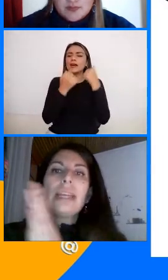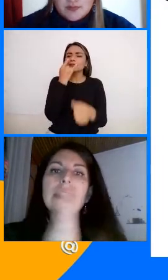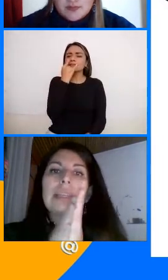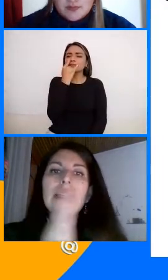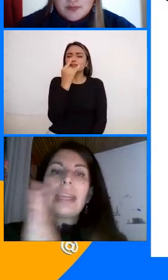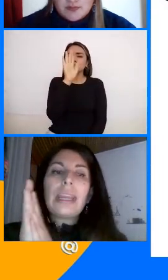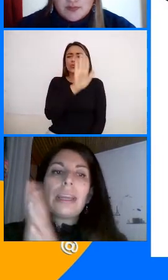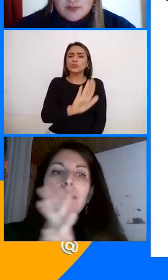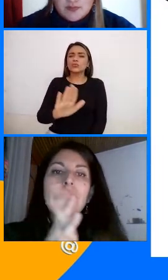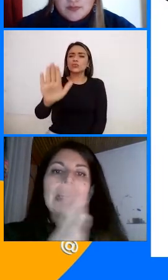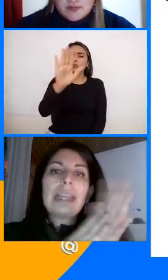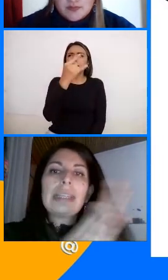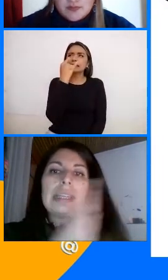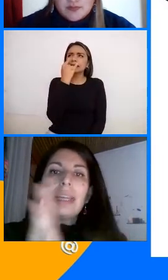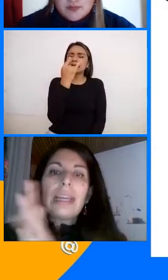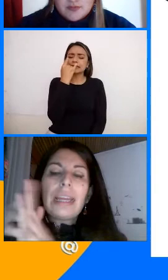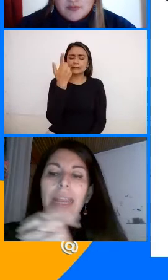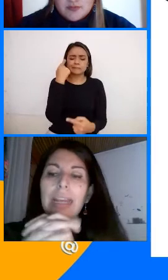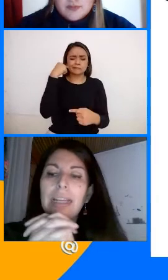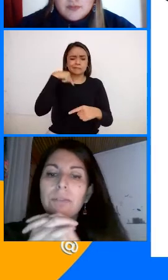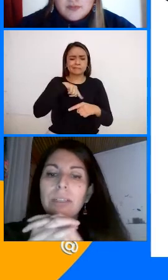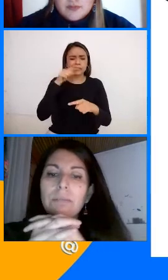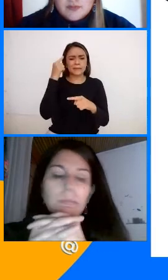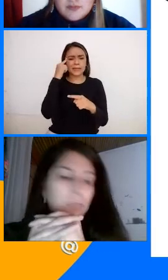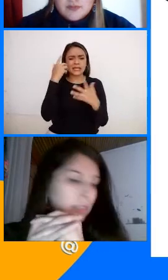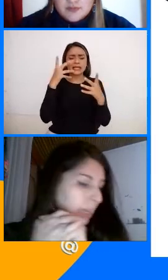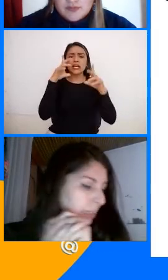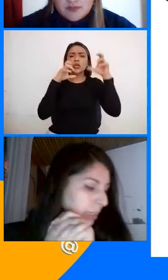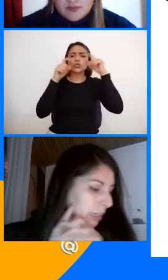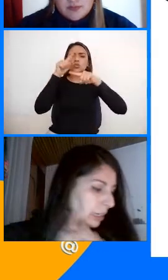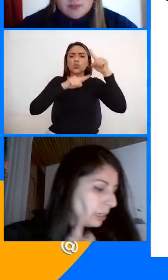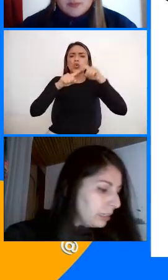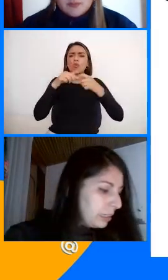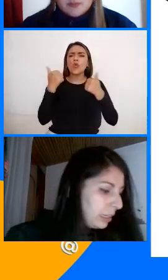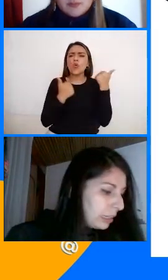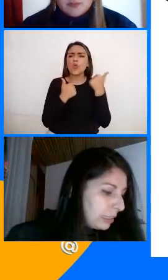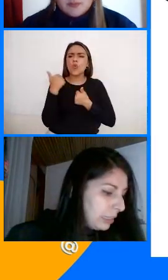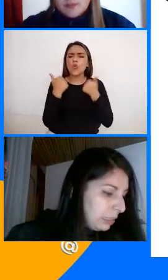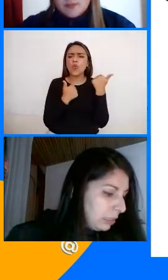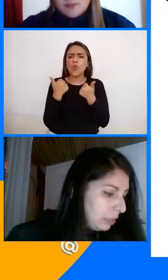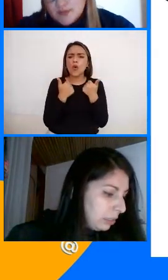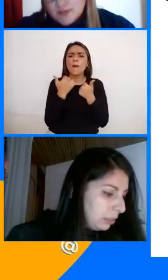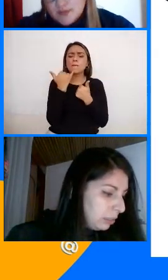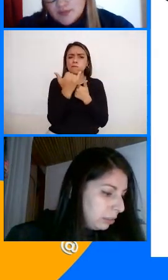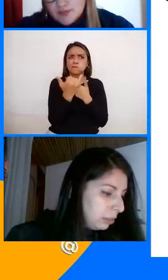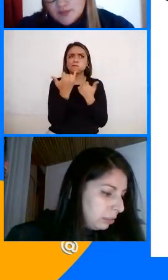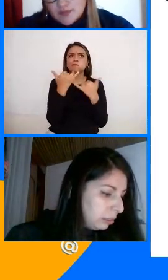que ustedes tienen en el turismo? ¿Ya está el link aquí?